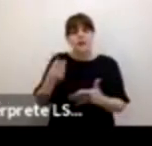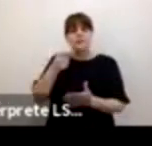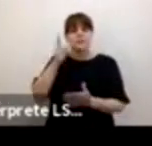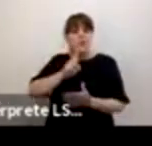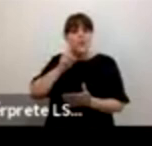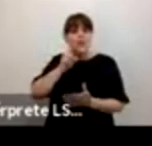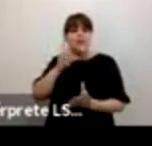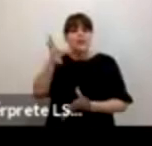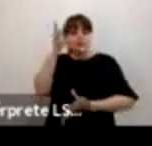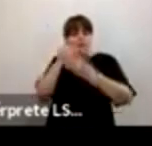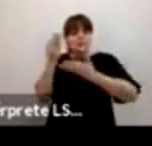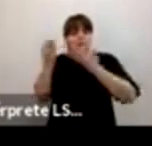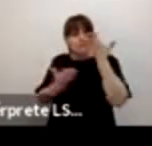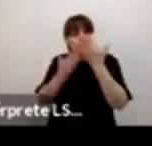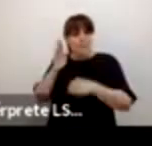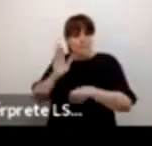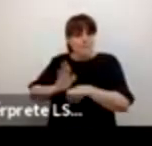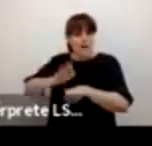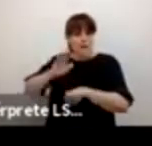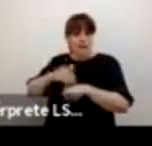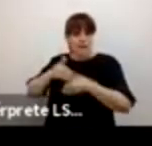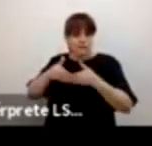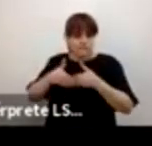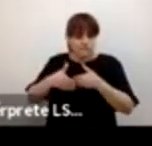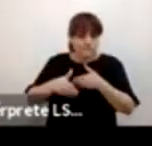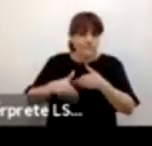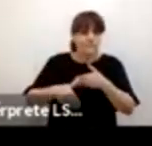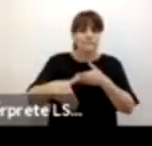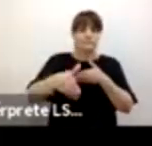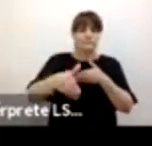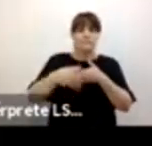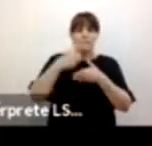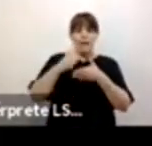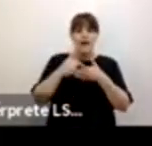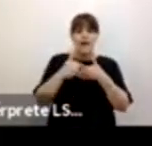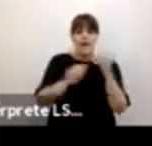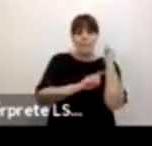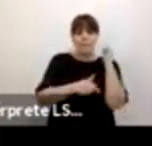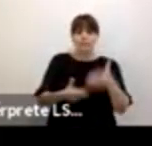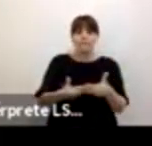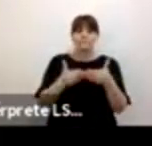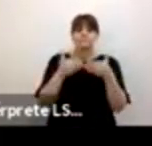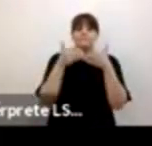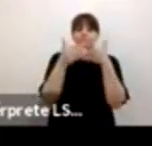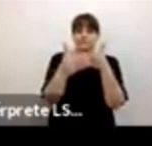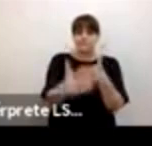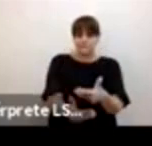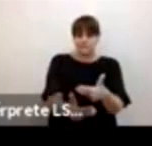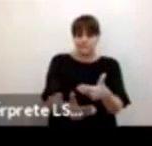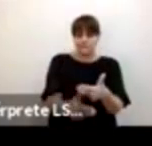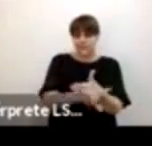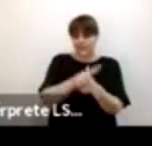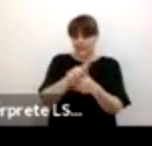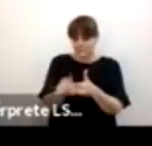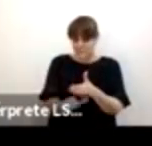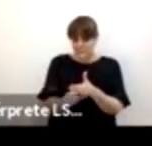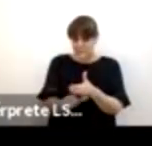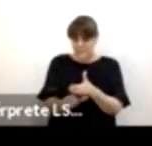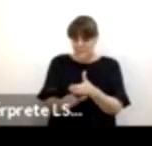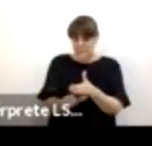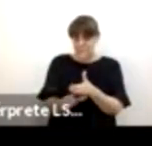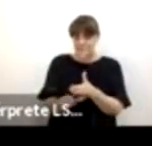posponer lo más posible el tiempo de maternidad de estas niñas las posibilidades de que esas niñas y